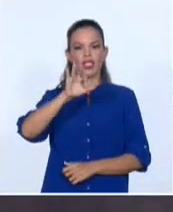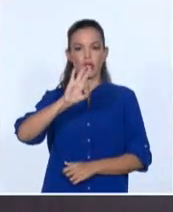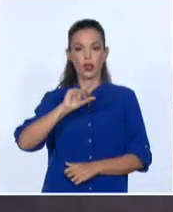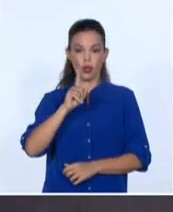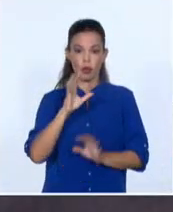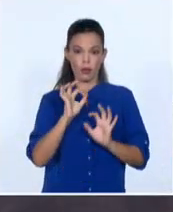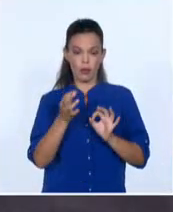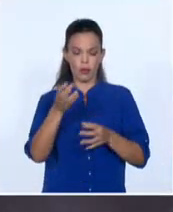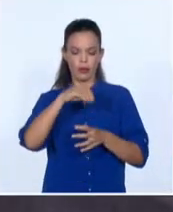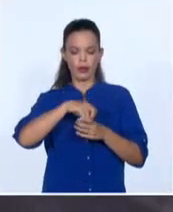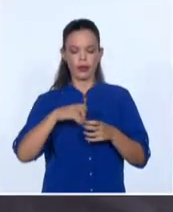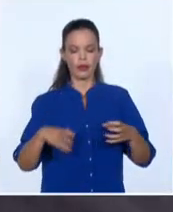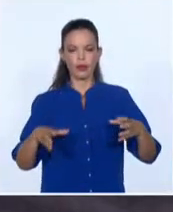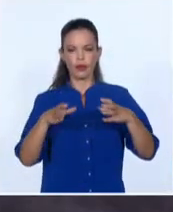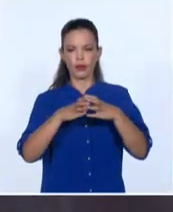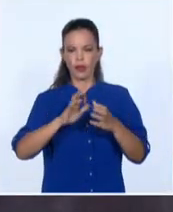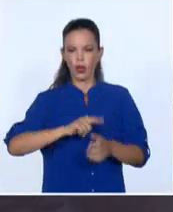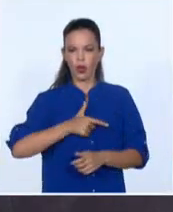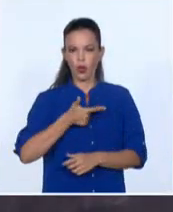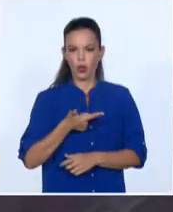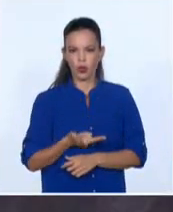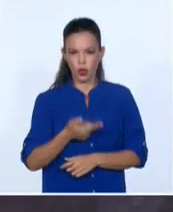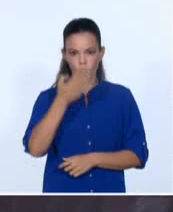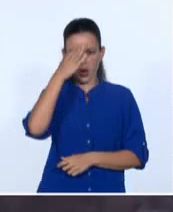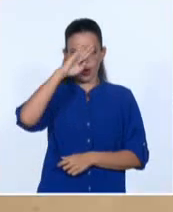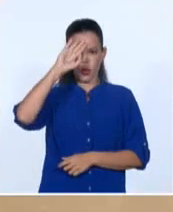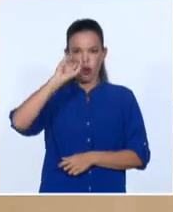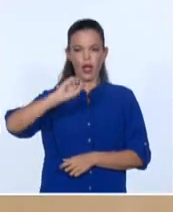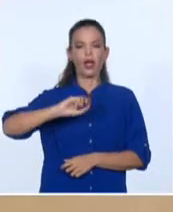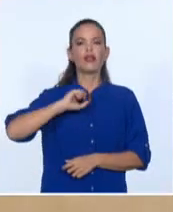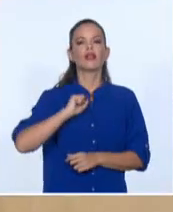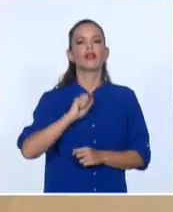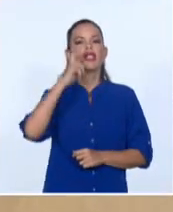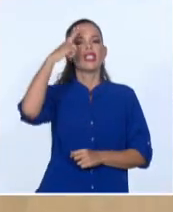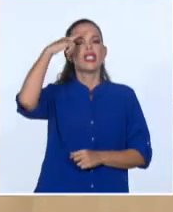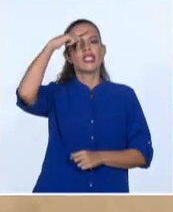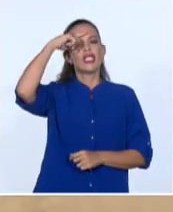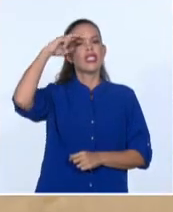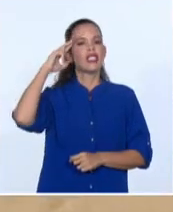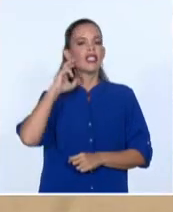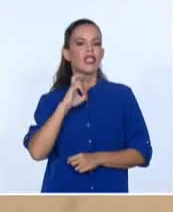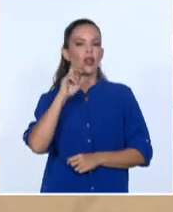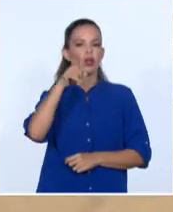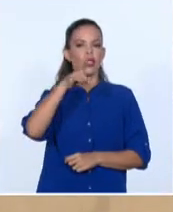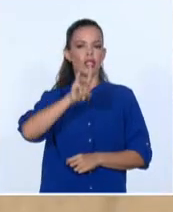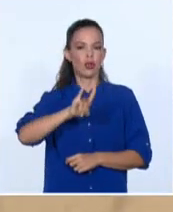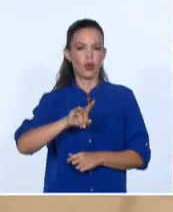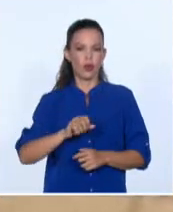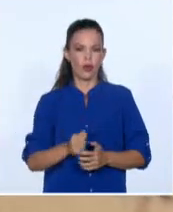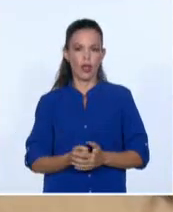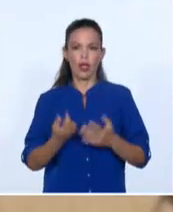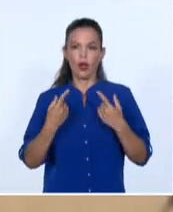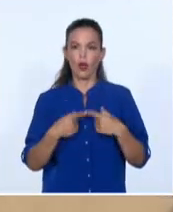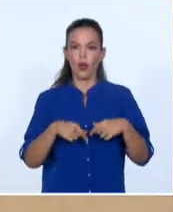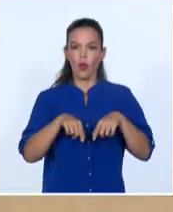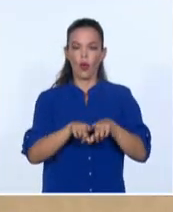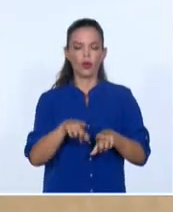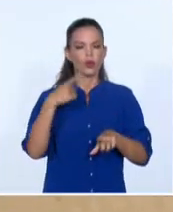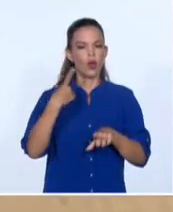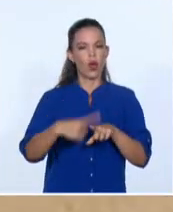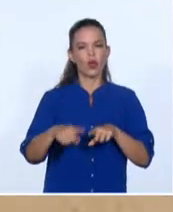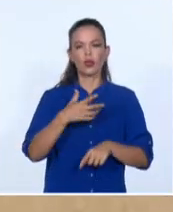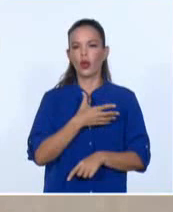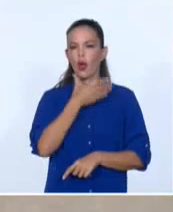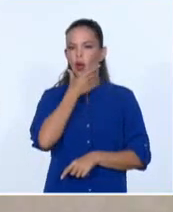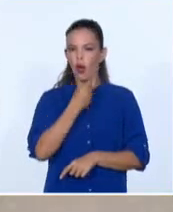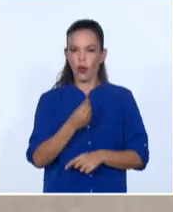que enalteció la cultura cubana durante el segundo tercio del siglo XIX, junto a Carlos Manuel de Céspedes y otros jóvenes emprendedores,